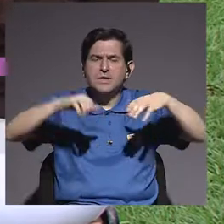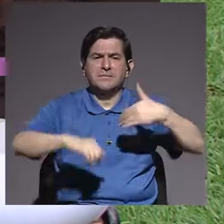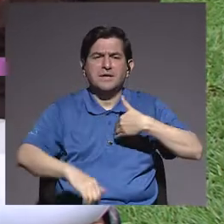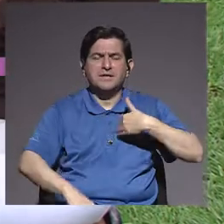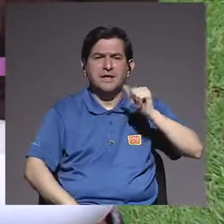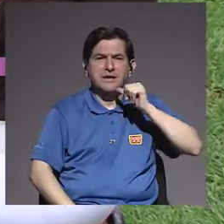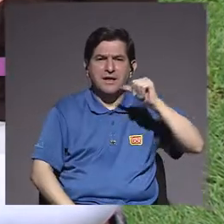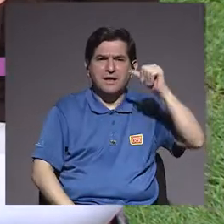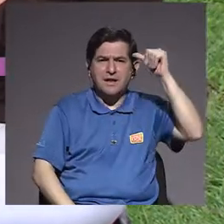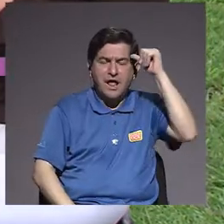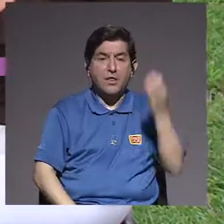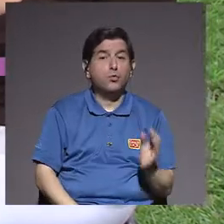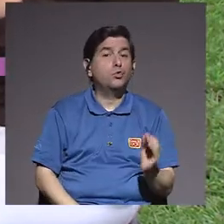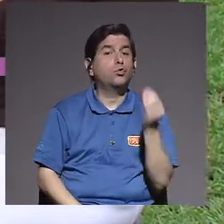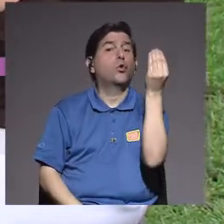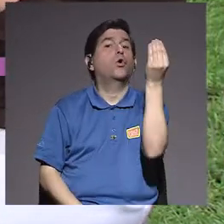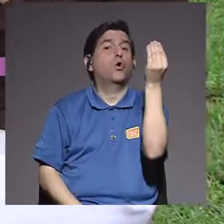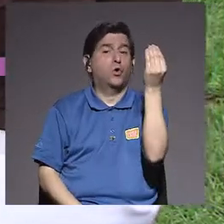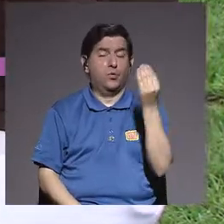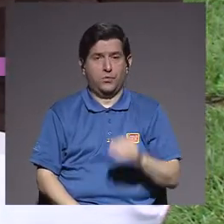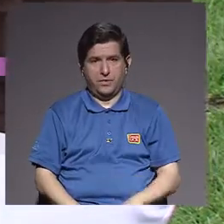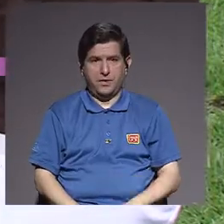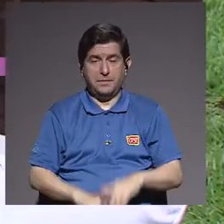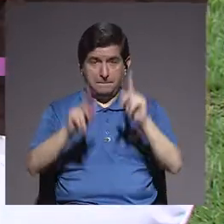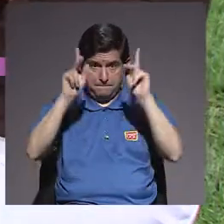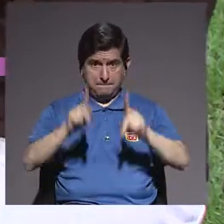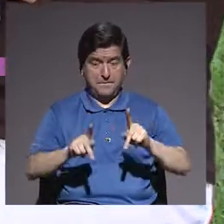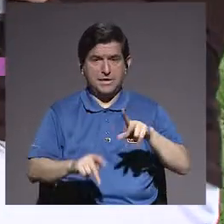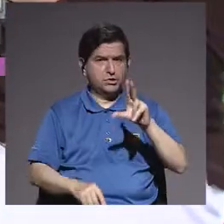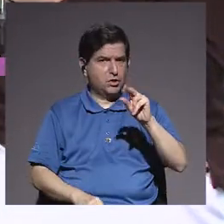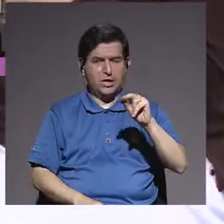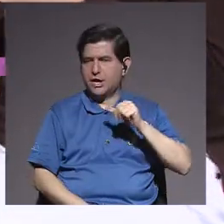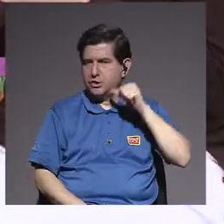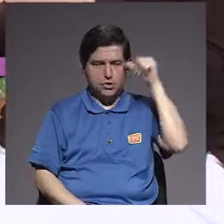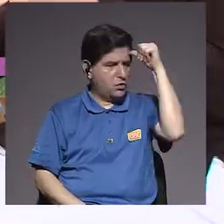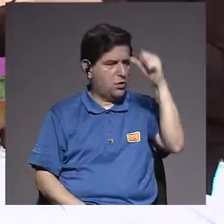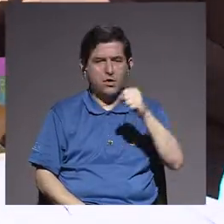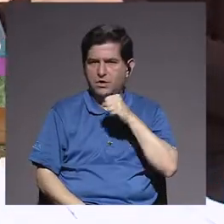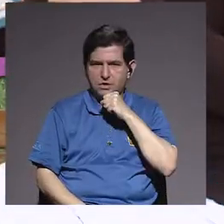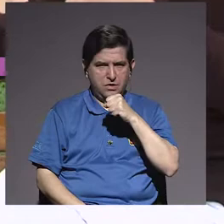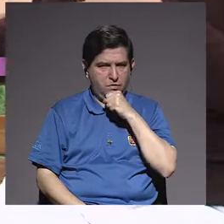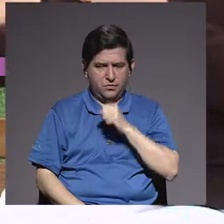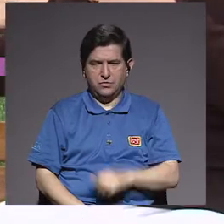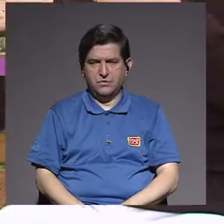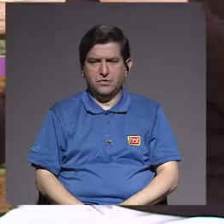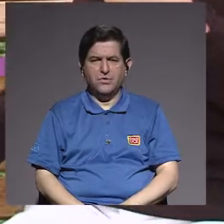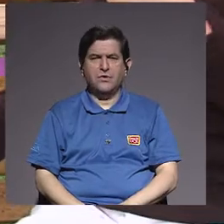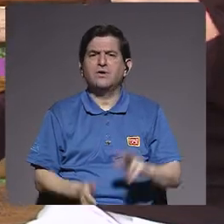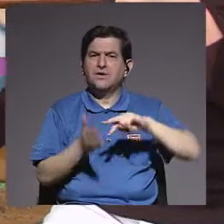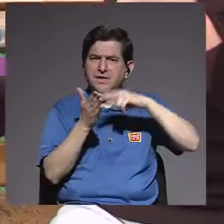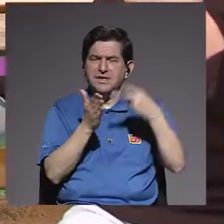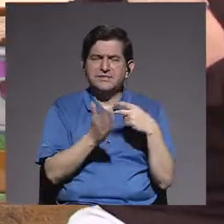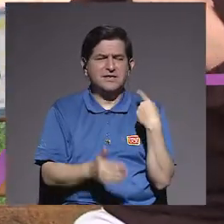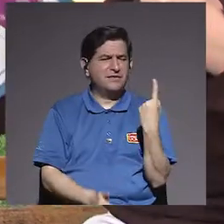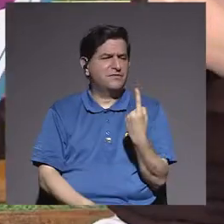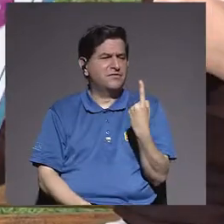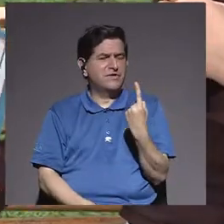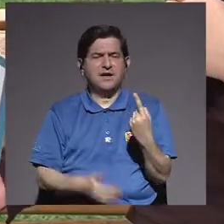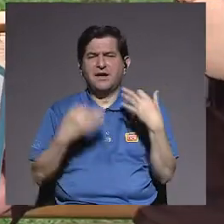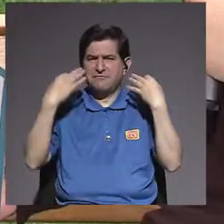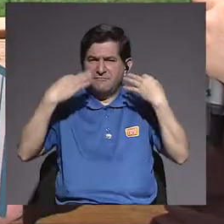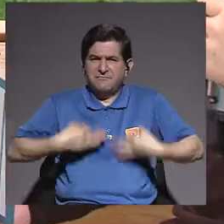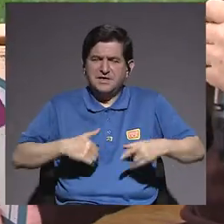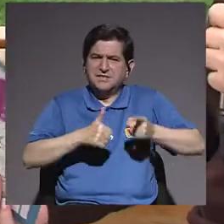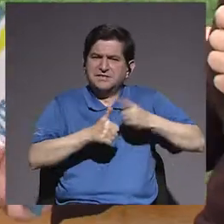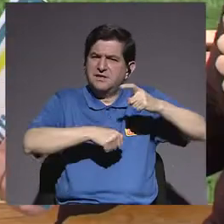que tienen los adultos jóvenes, las personas que no son adultas mayores y que le causan esa soledad por lo menos